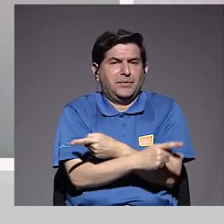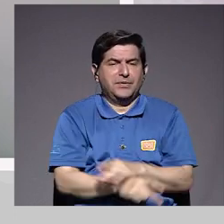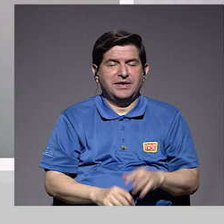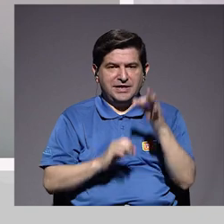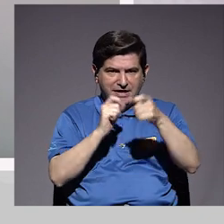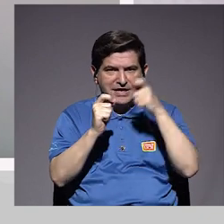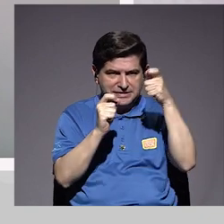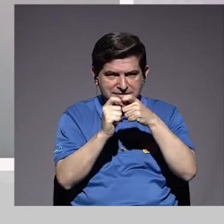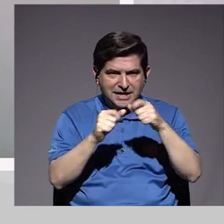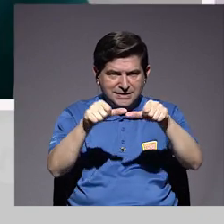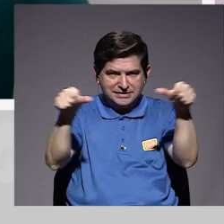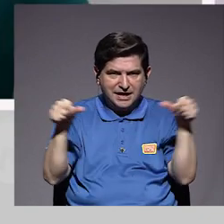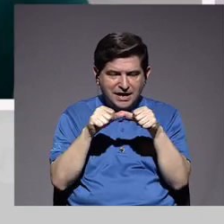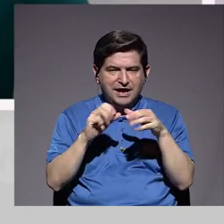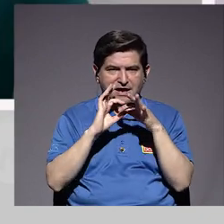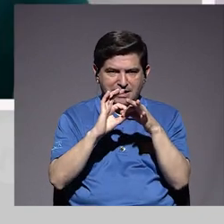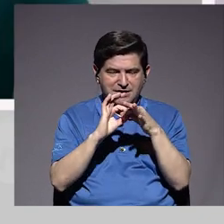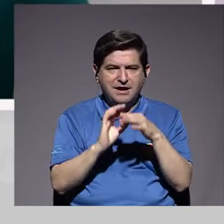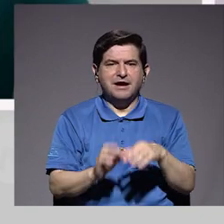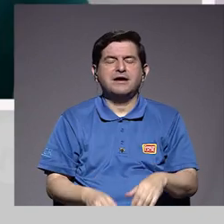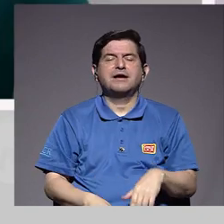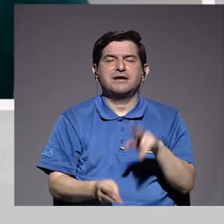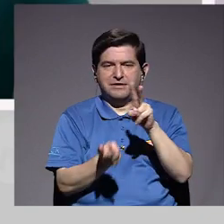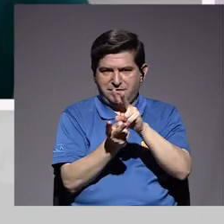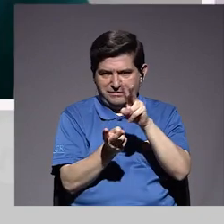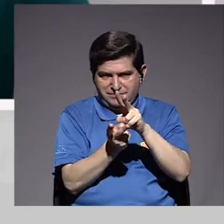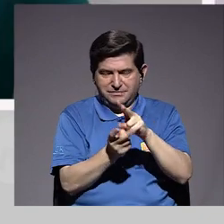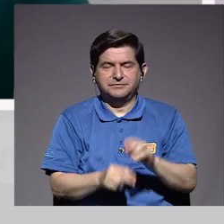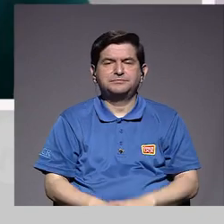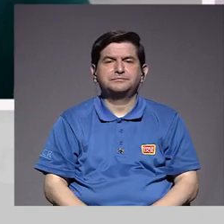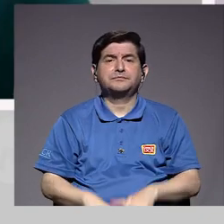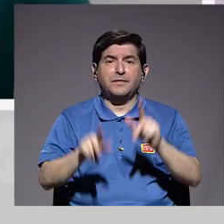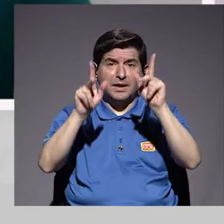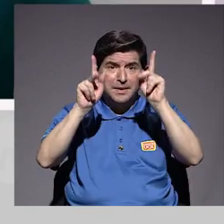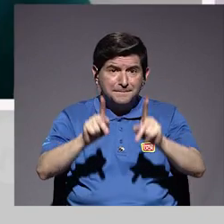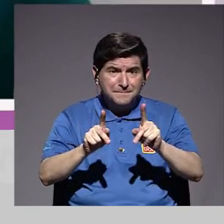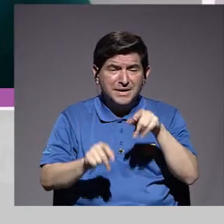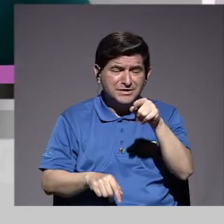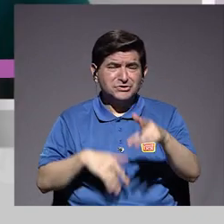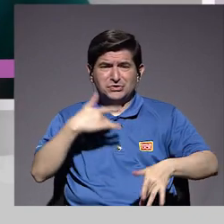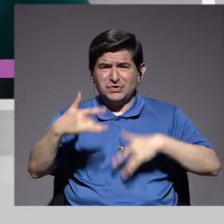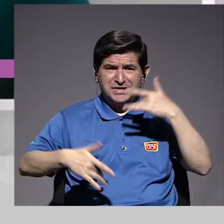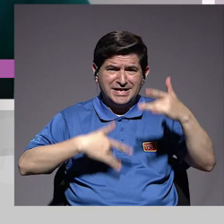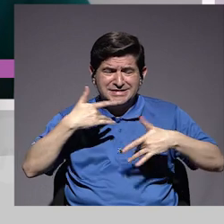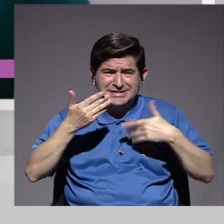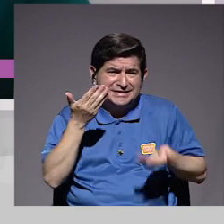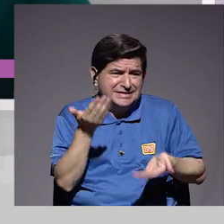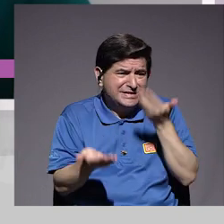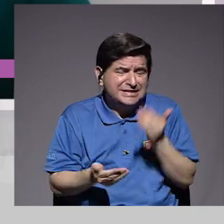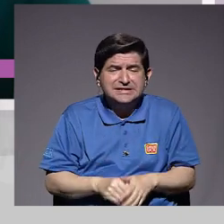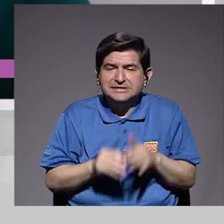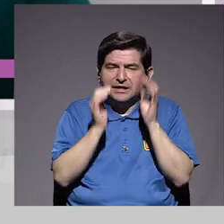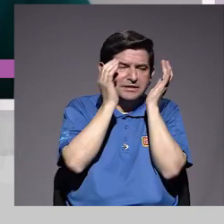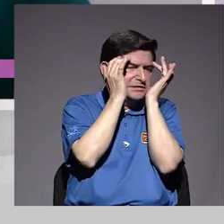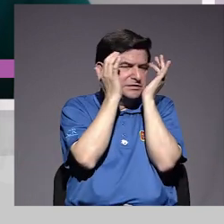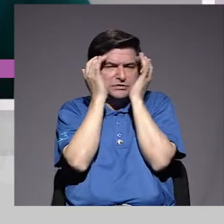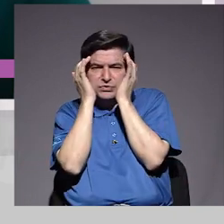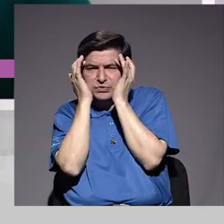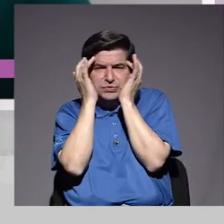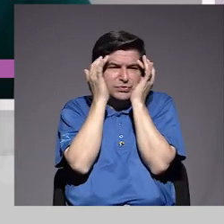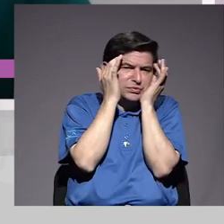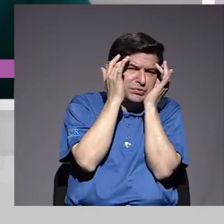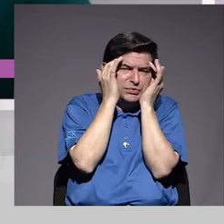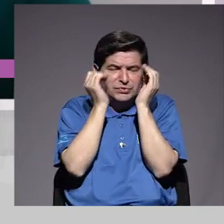en el ámbito sexual. Pero, usted nos hablaba, por ejemplo, ¿verdad?, que las personas entonces se están sintiendo un poco más también de ansiedad,